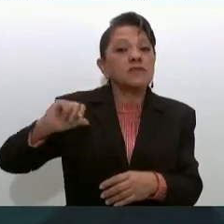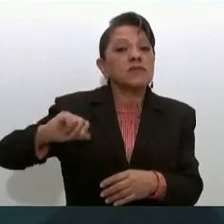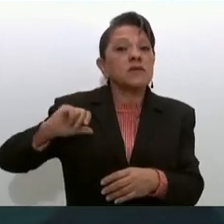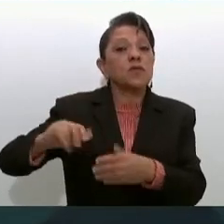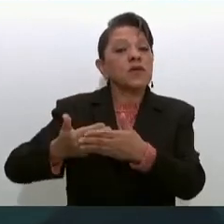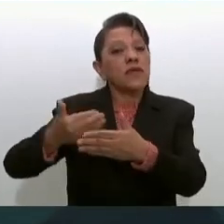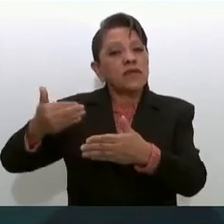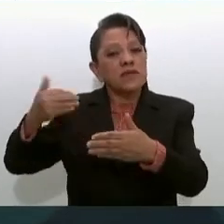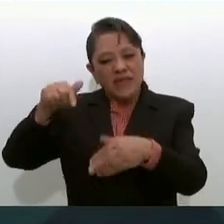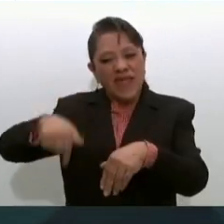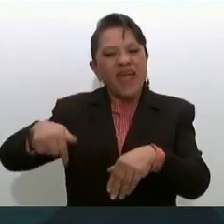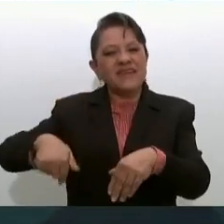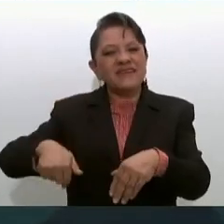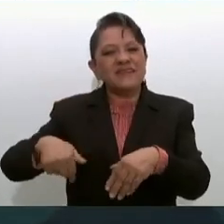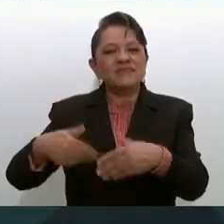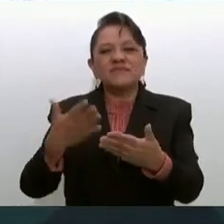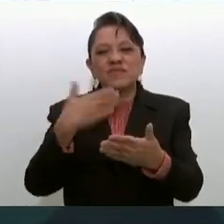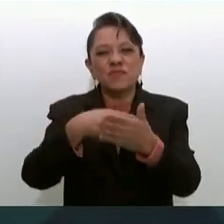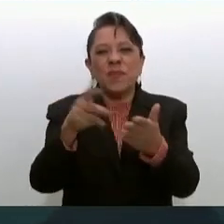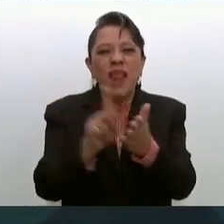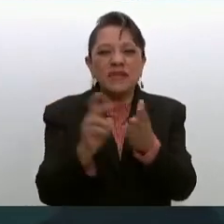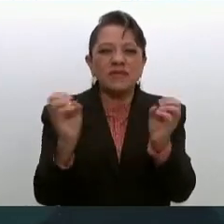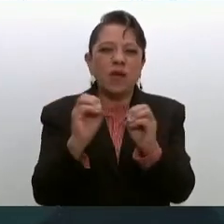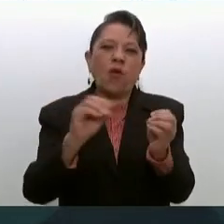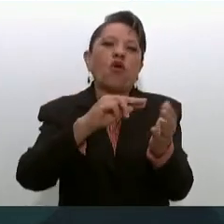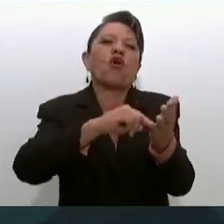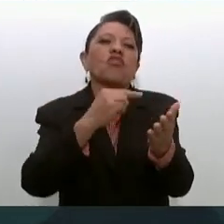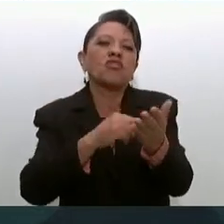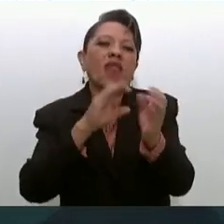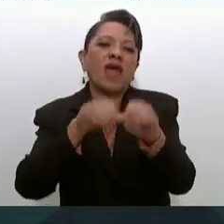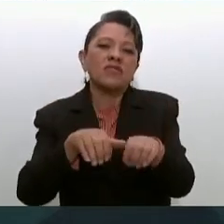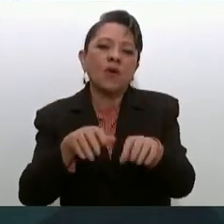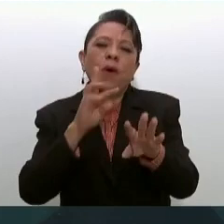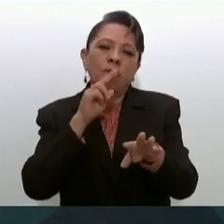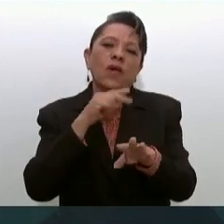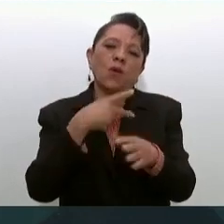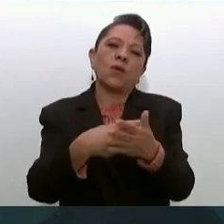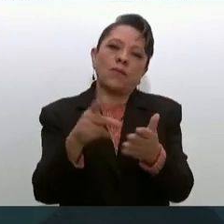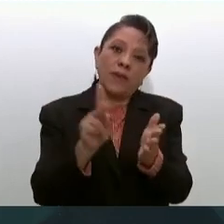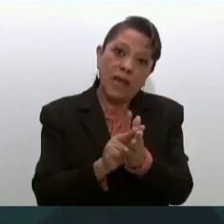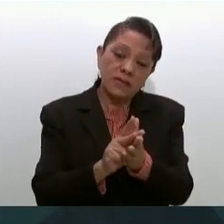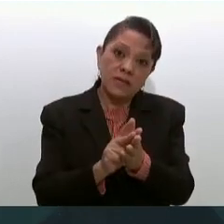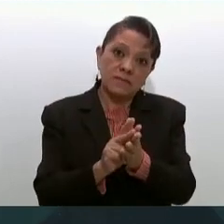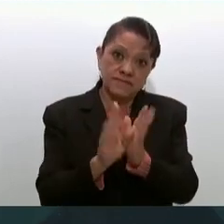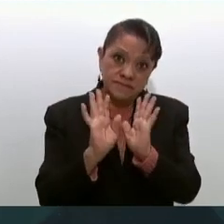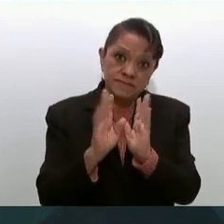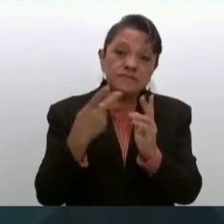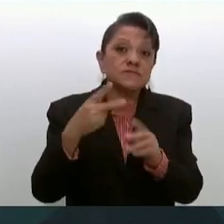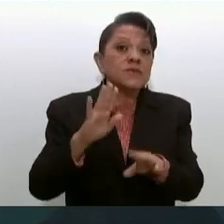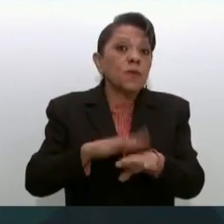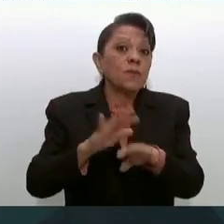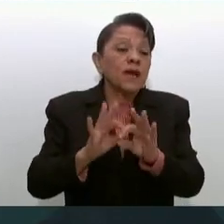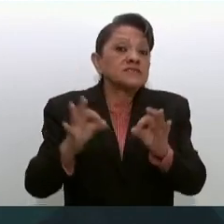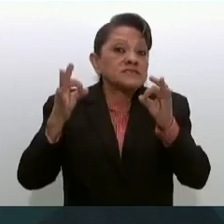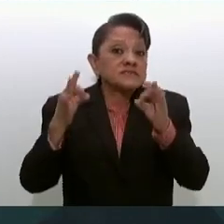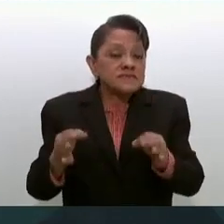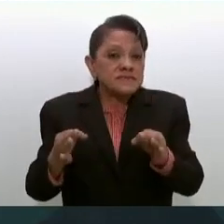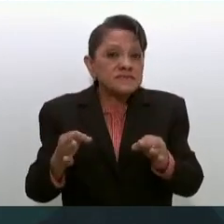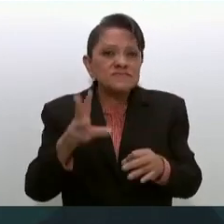laboral. Y quisiera terminar con una precisión, esto no funciona nada más